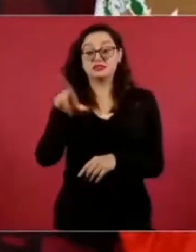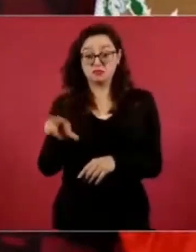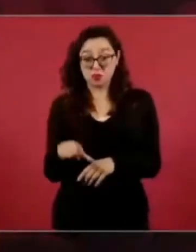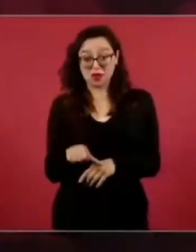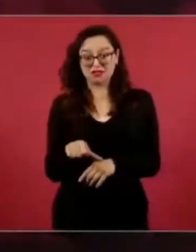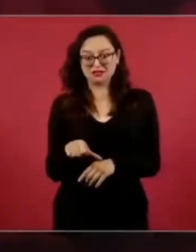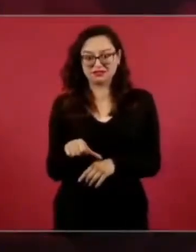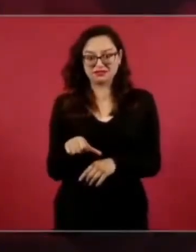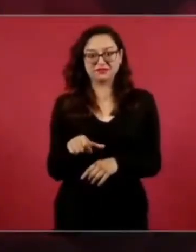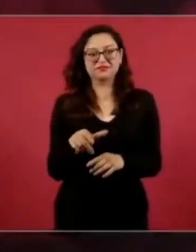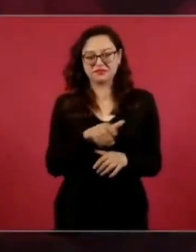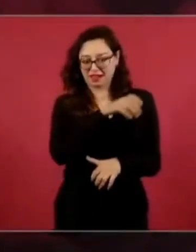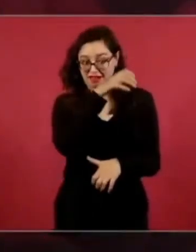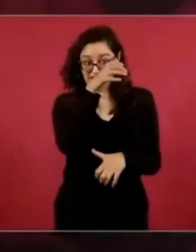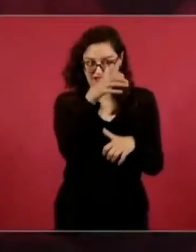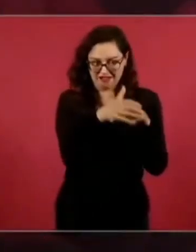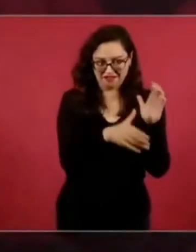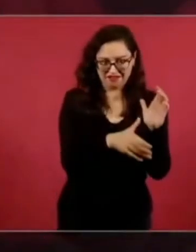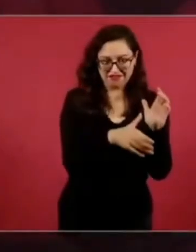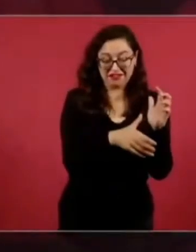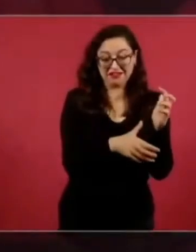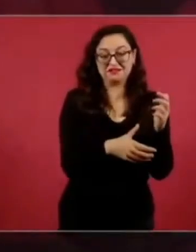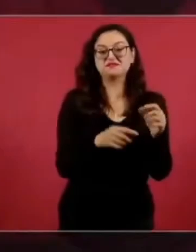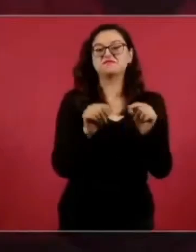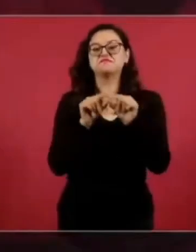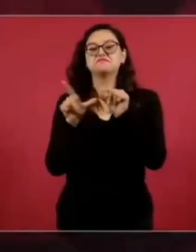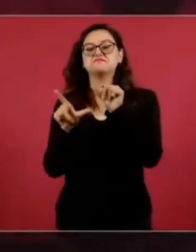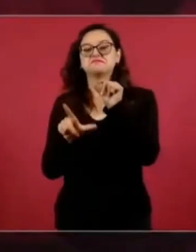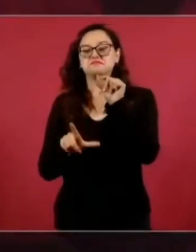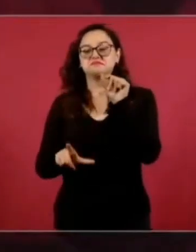regresar y con el tiempo,